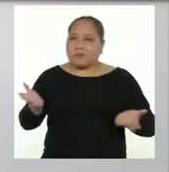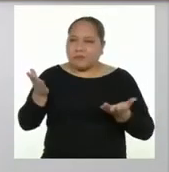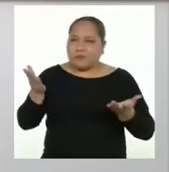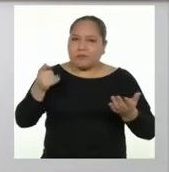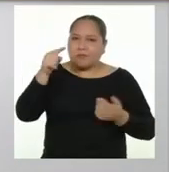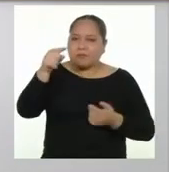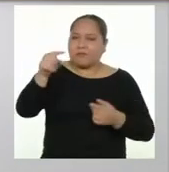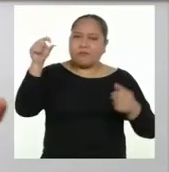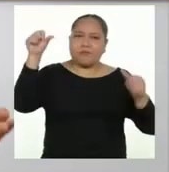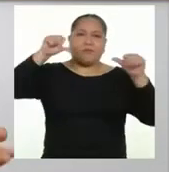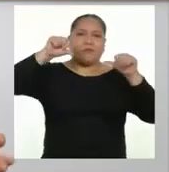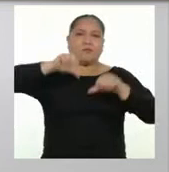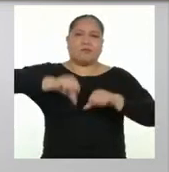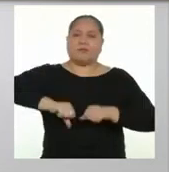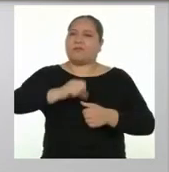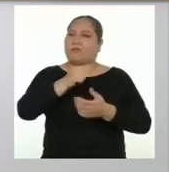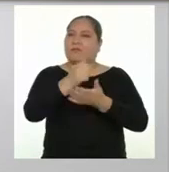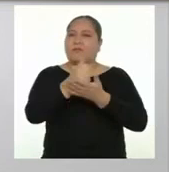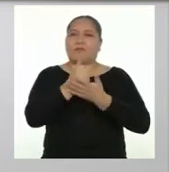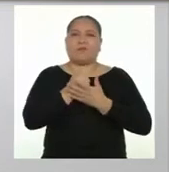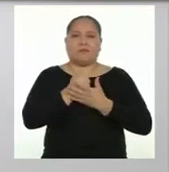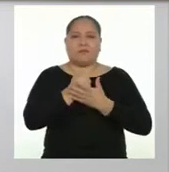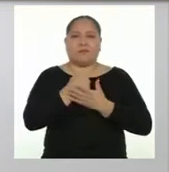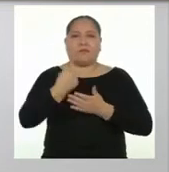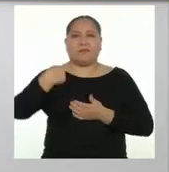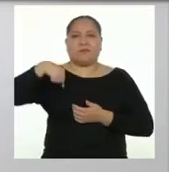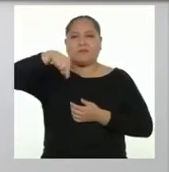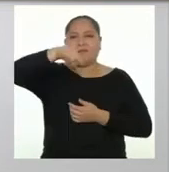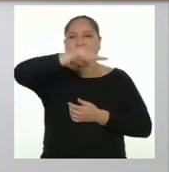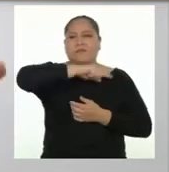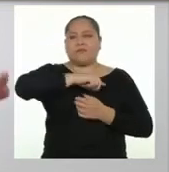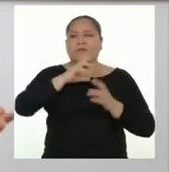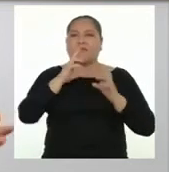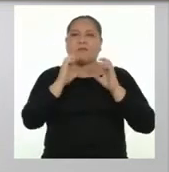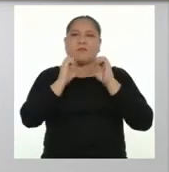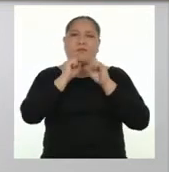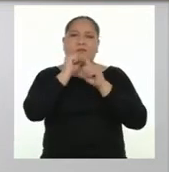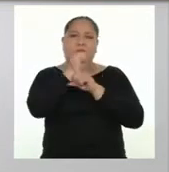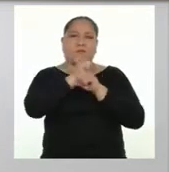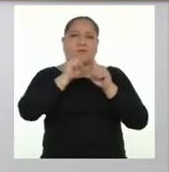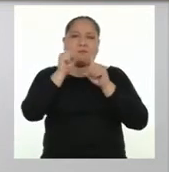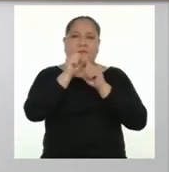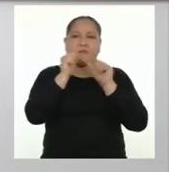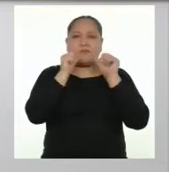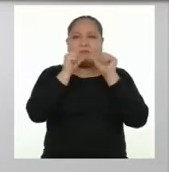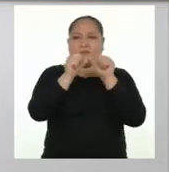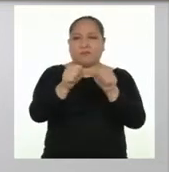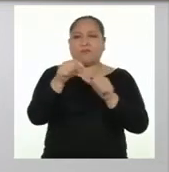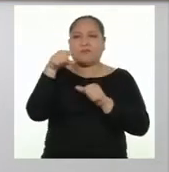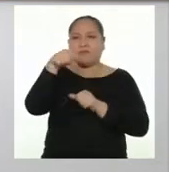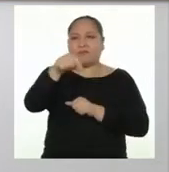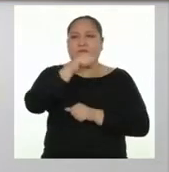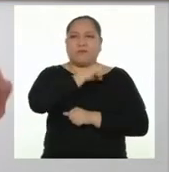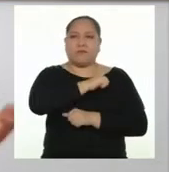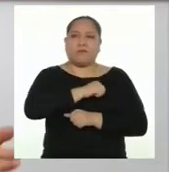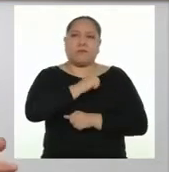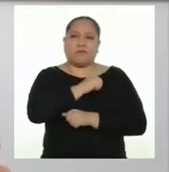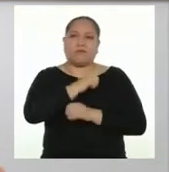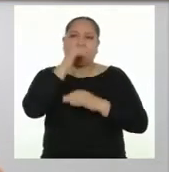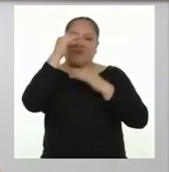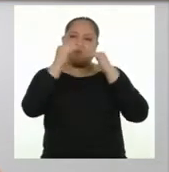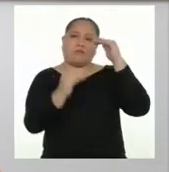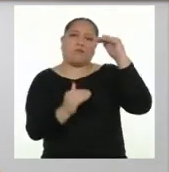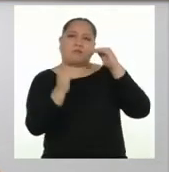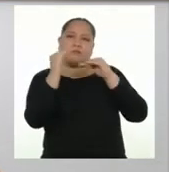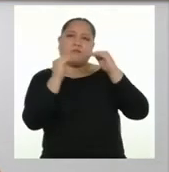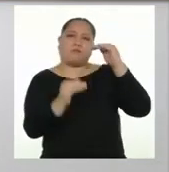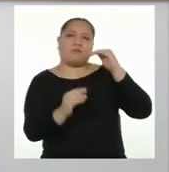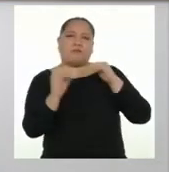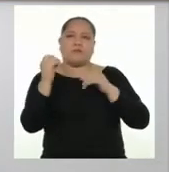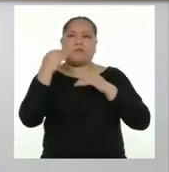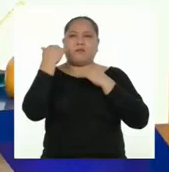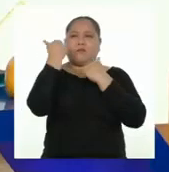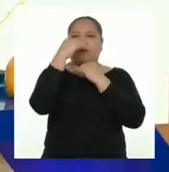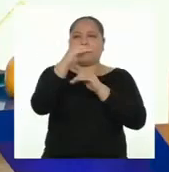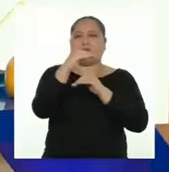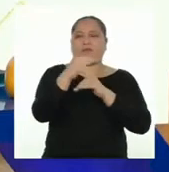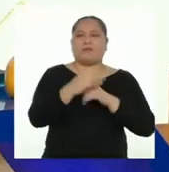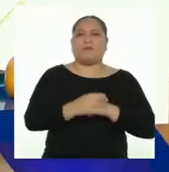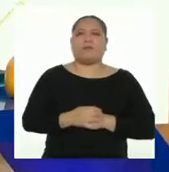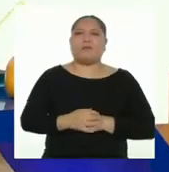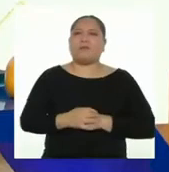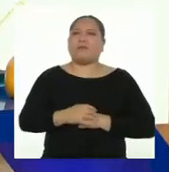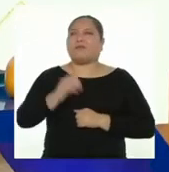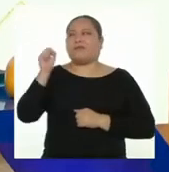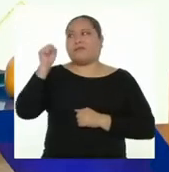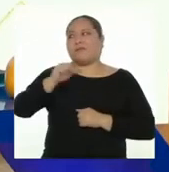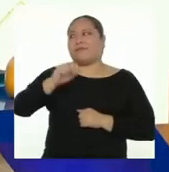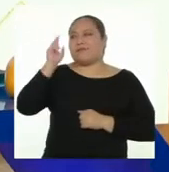otros de lo perjudicial que es para nosotros como sociedad mantener esta clase de actitudes, tratos desiguales o barreras.